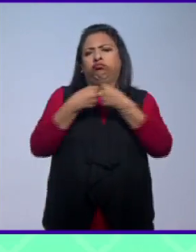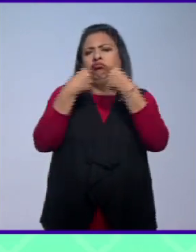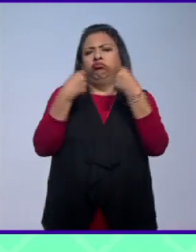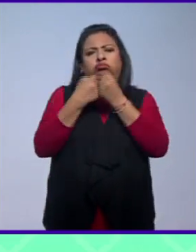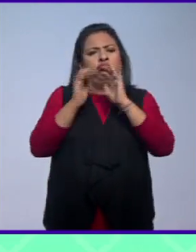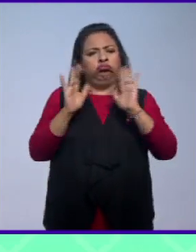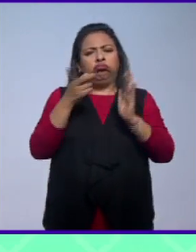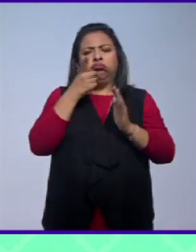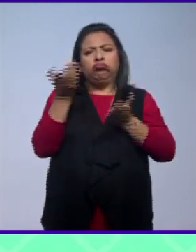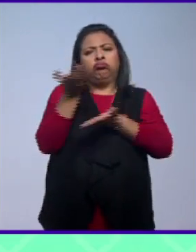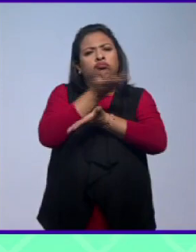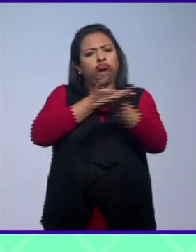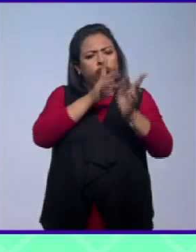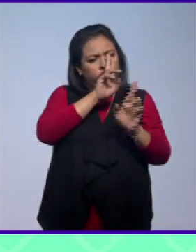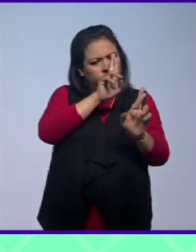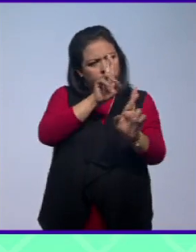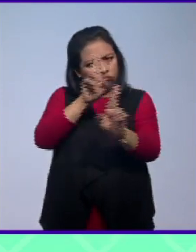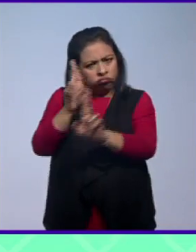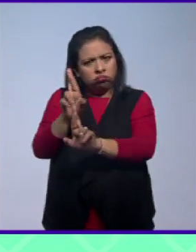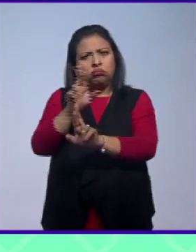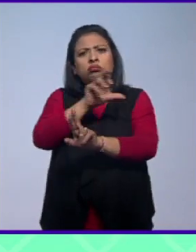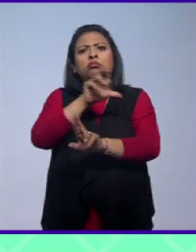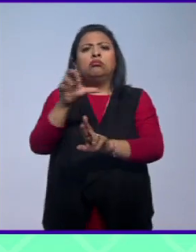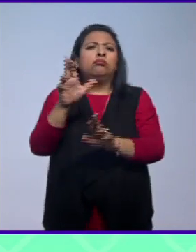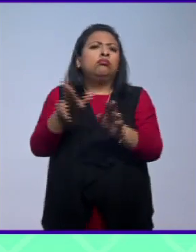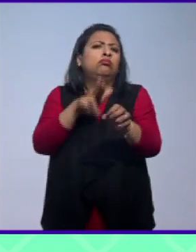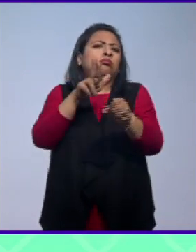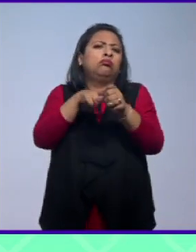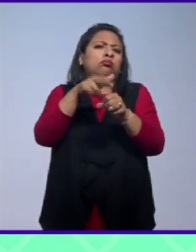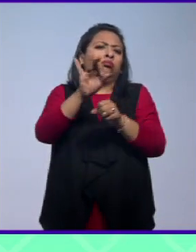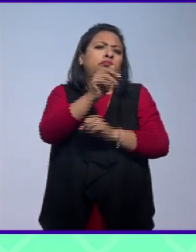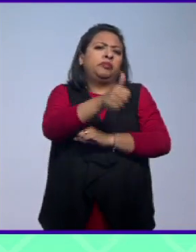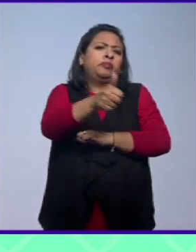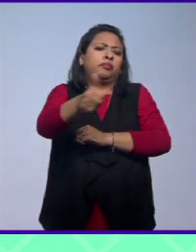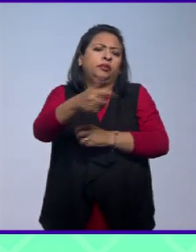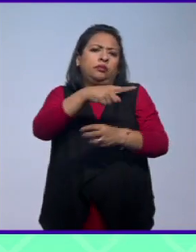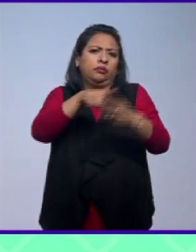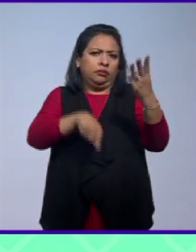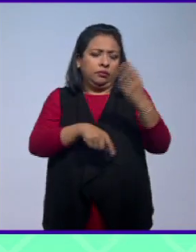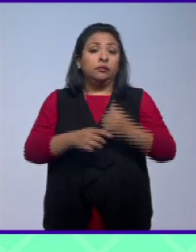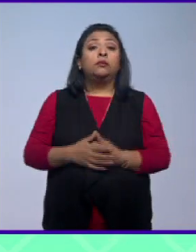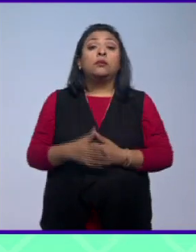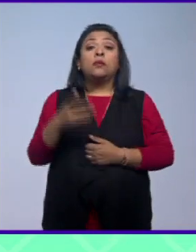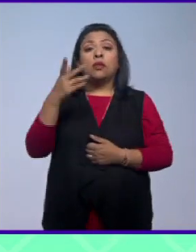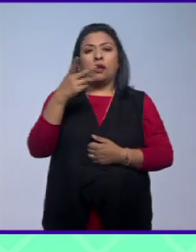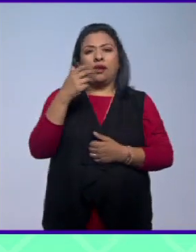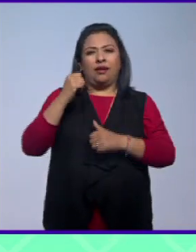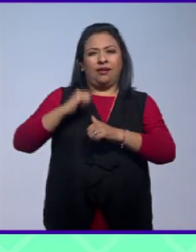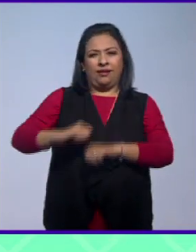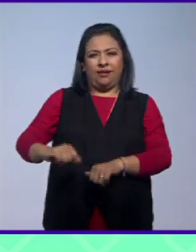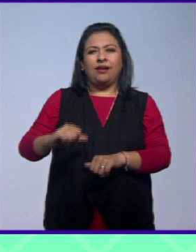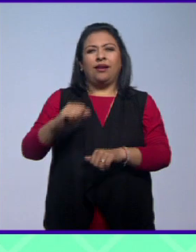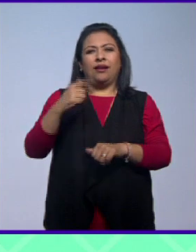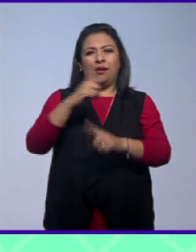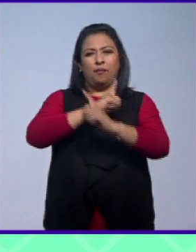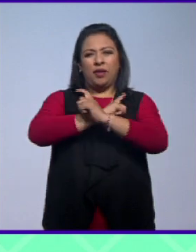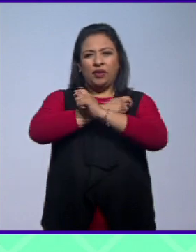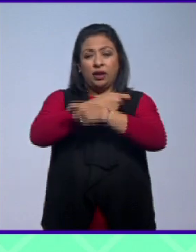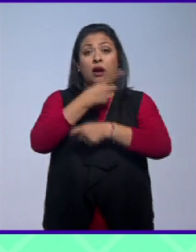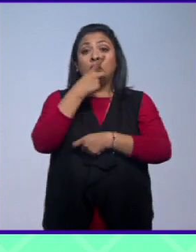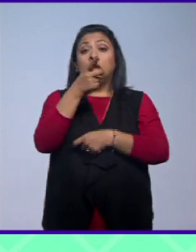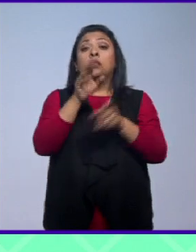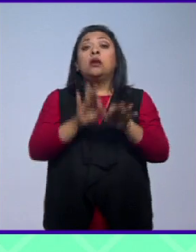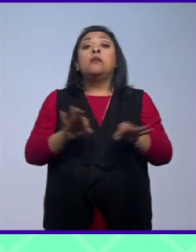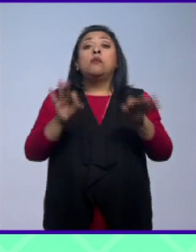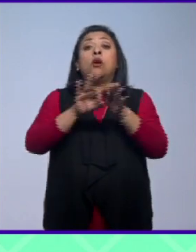recíproco respeto a su natural autonomía. El delegado oficial de la Santa Sede también destacó los